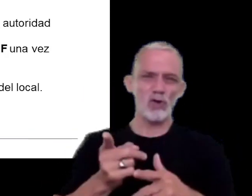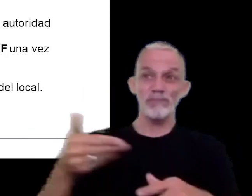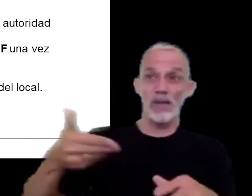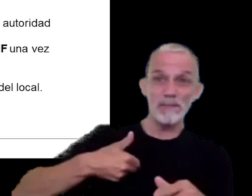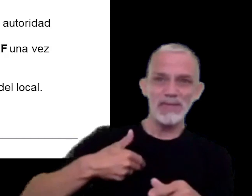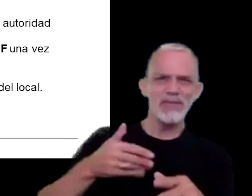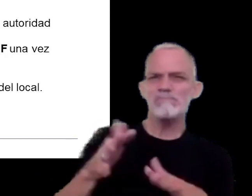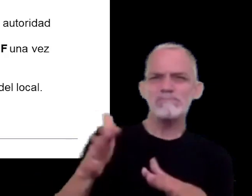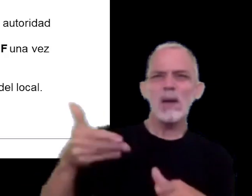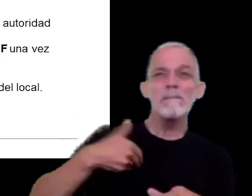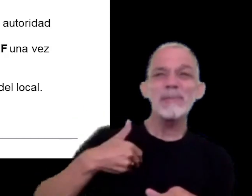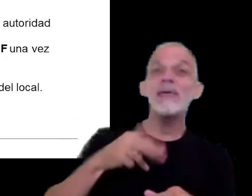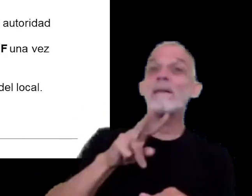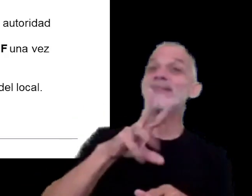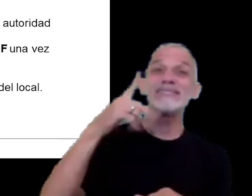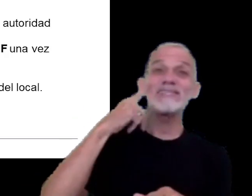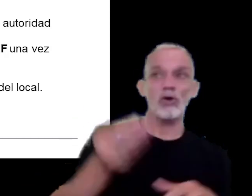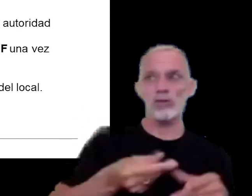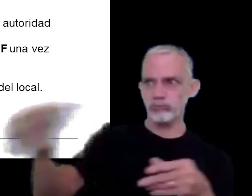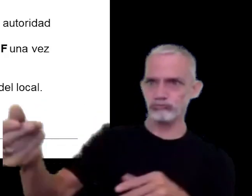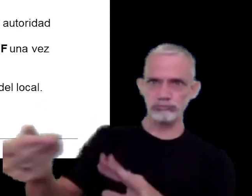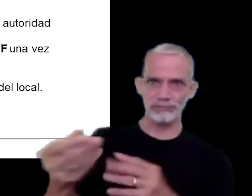aproximadamente 25 días